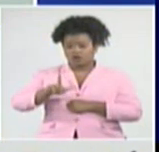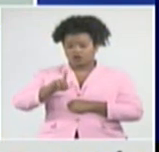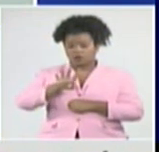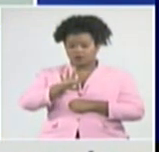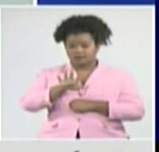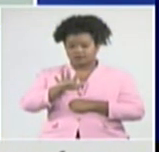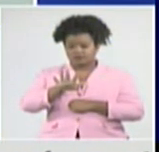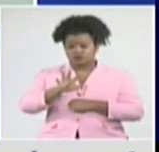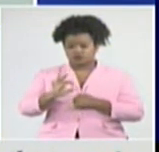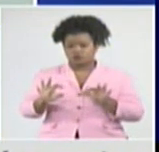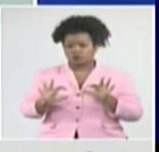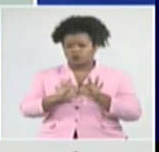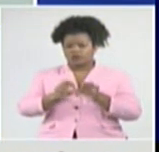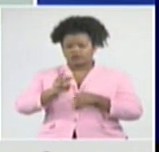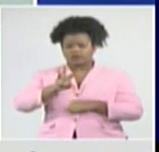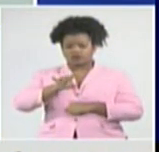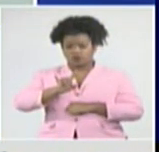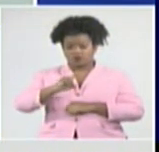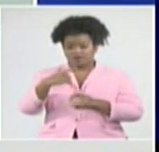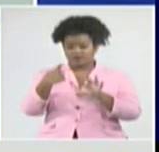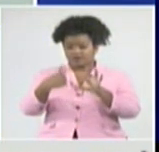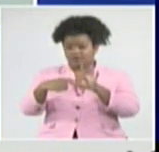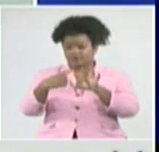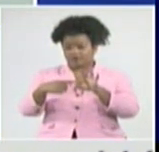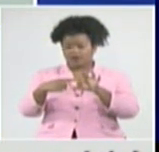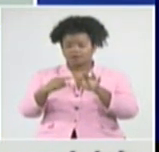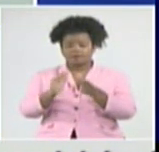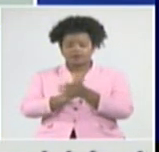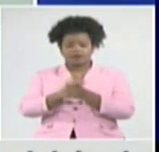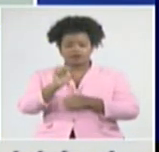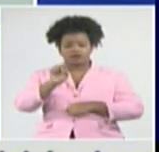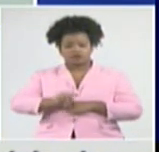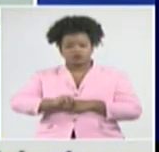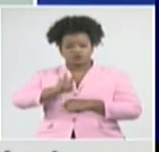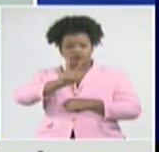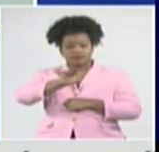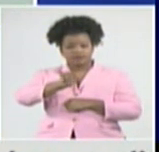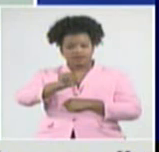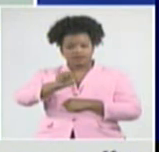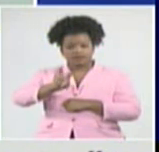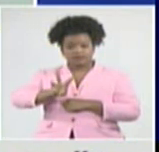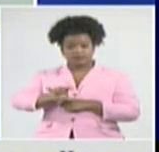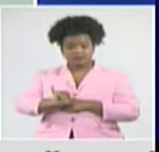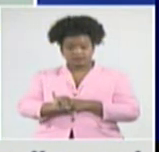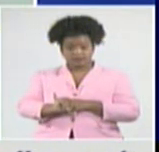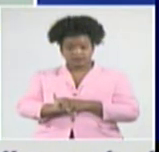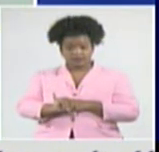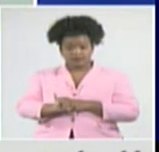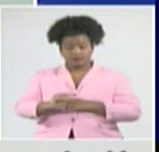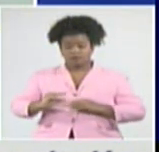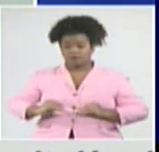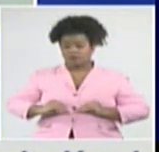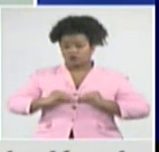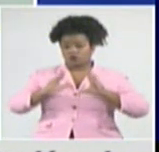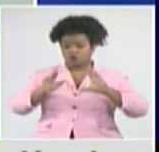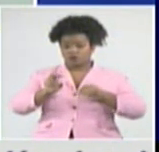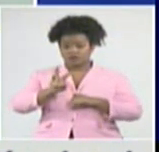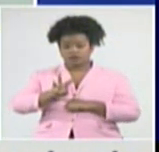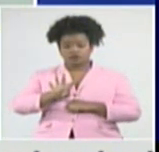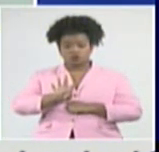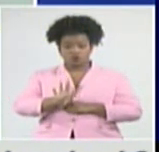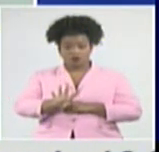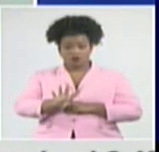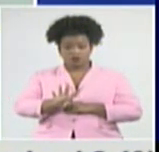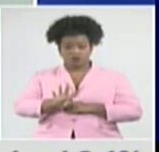39, Quibicán y Melena del Sur, con 36 casos positivos, Madruga 34, Santa